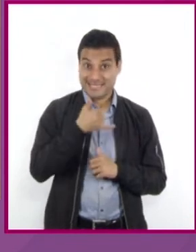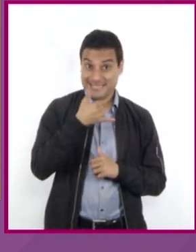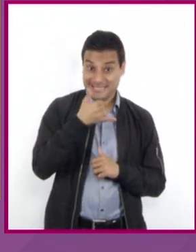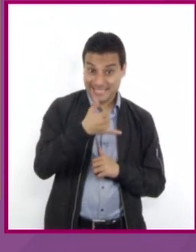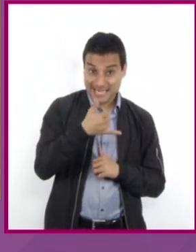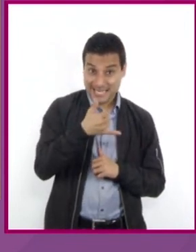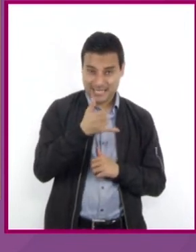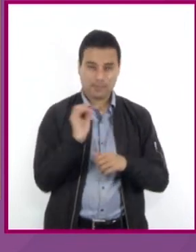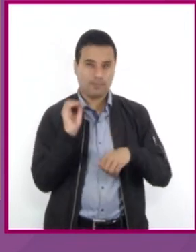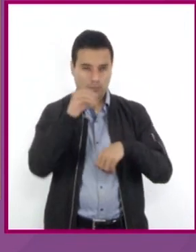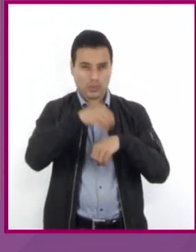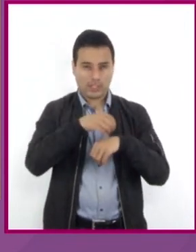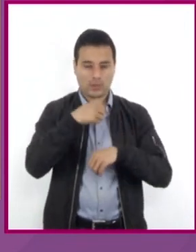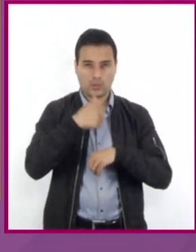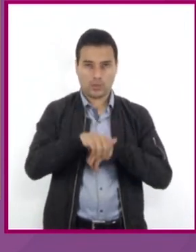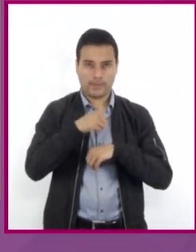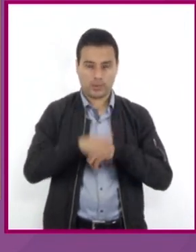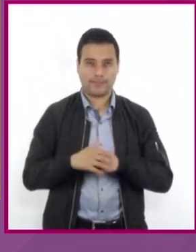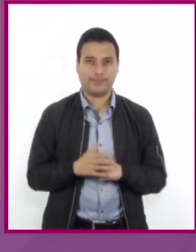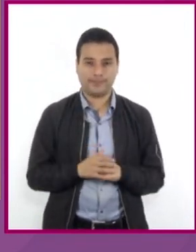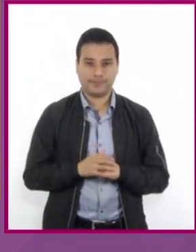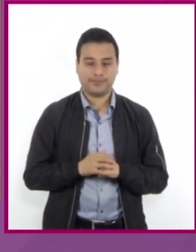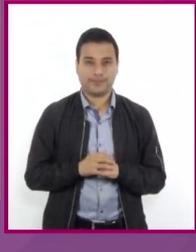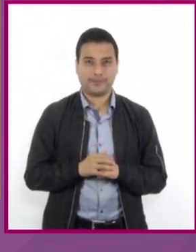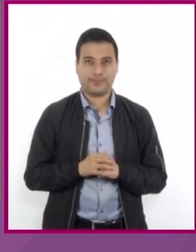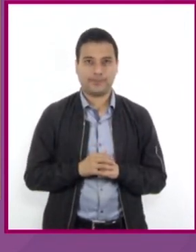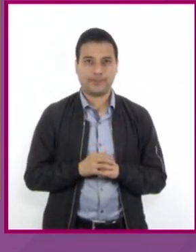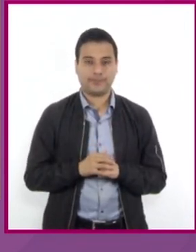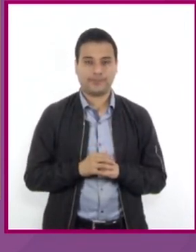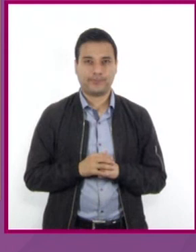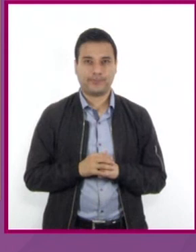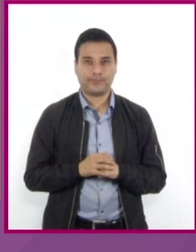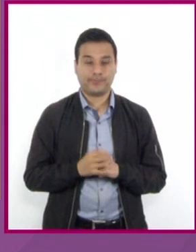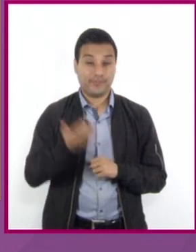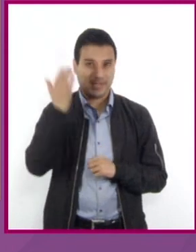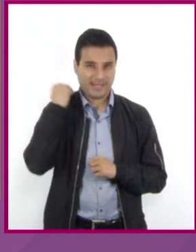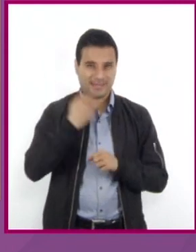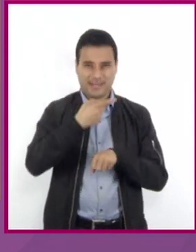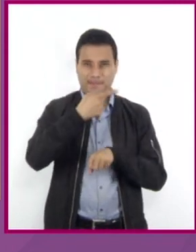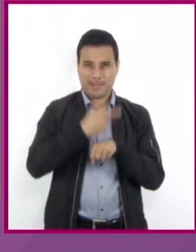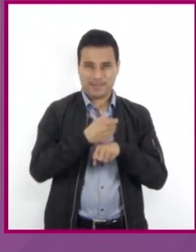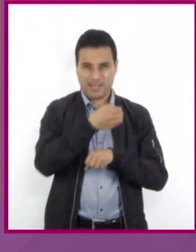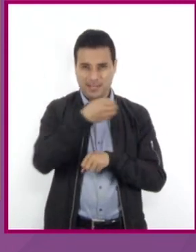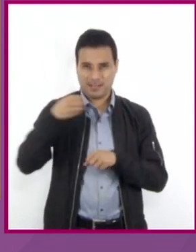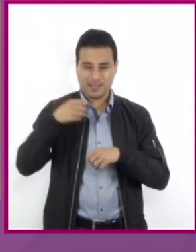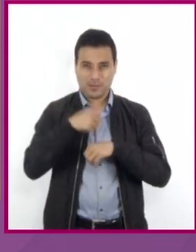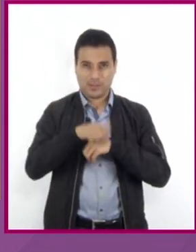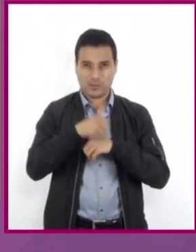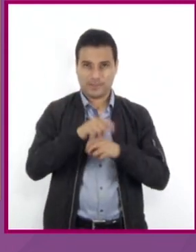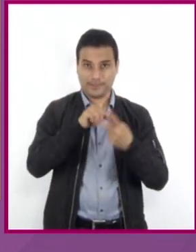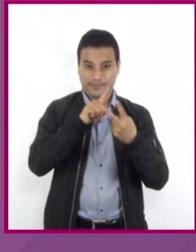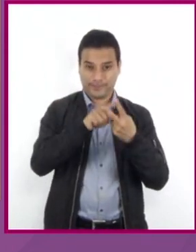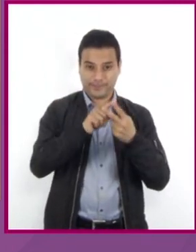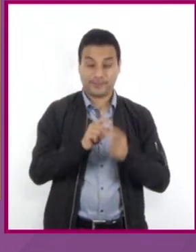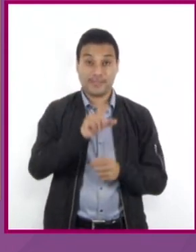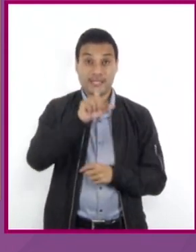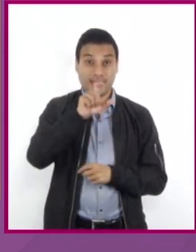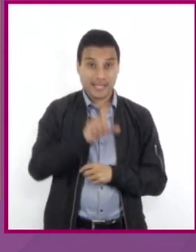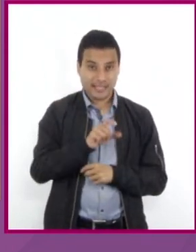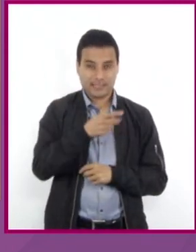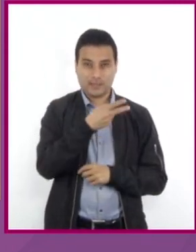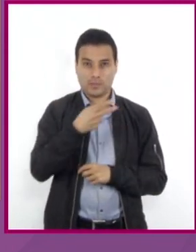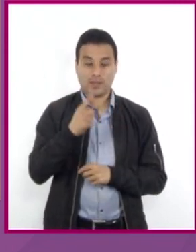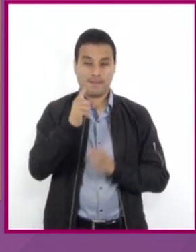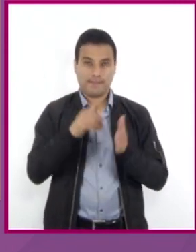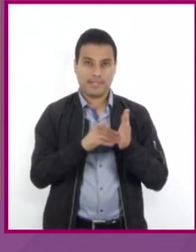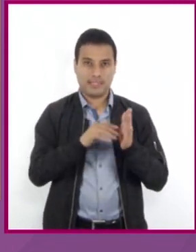Y en el despeje de X obtenido de la primera ecuación X que es igual a 1640